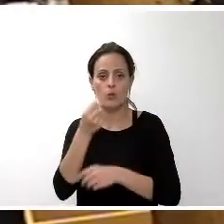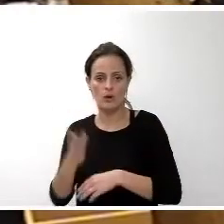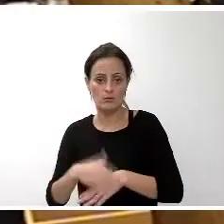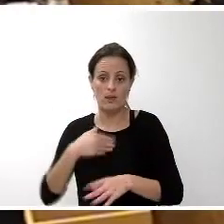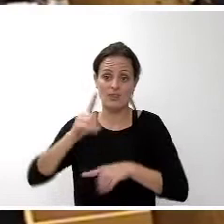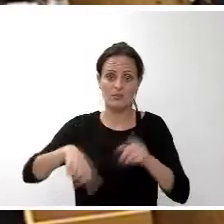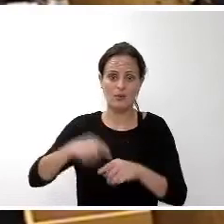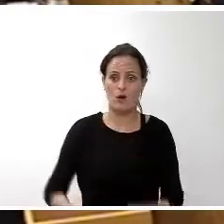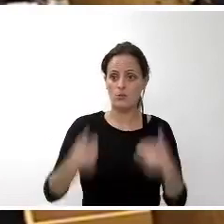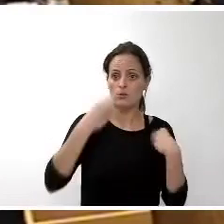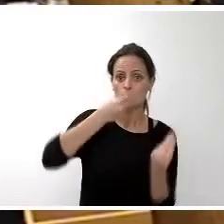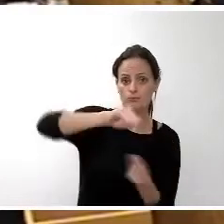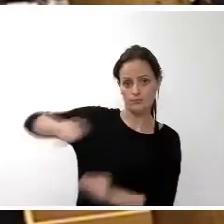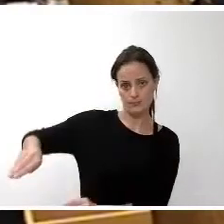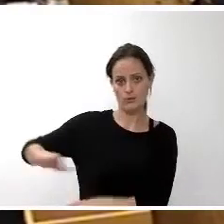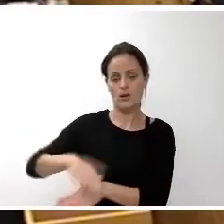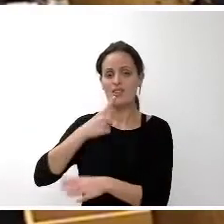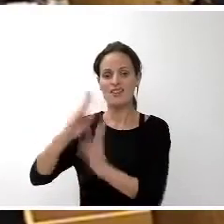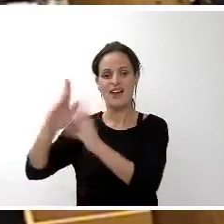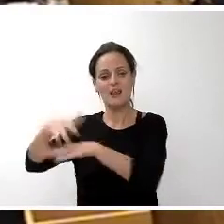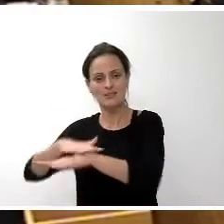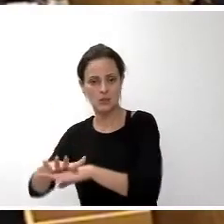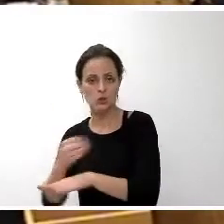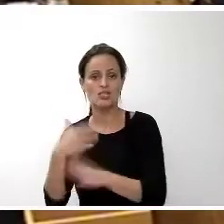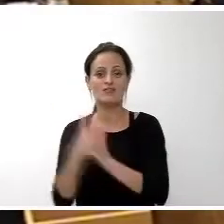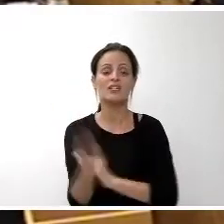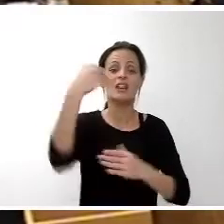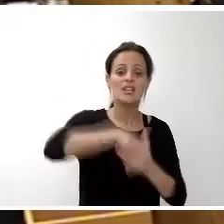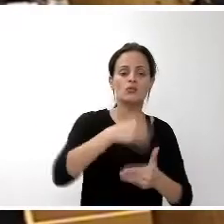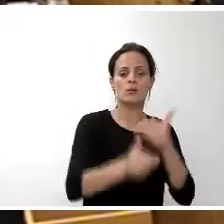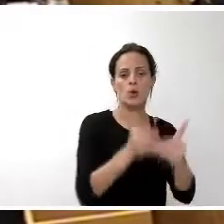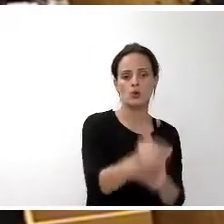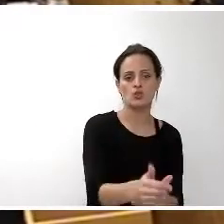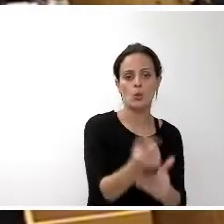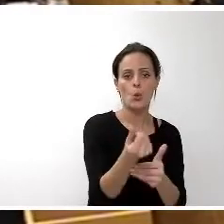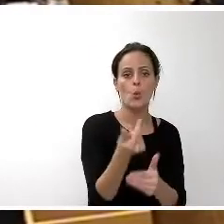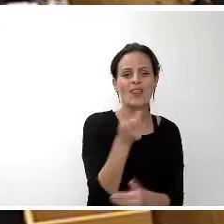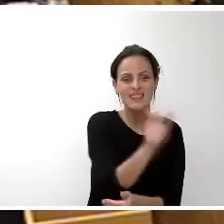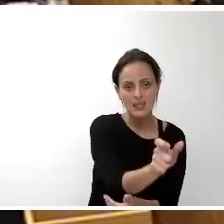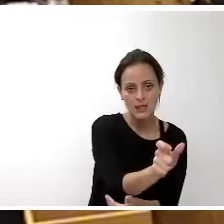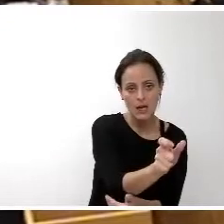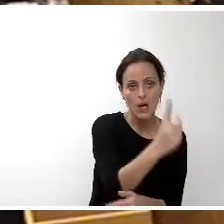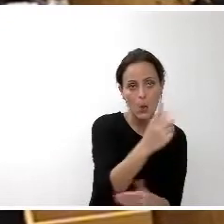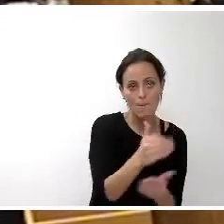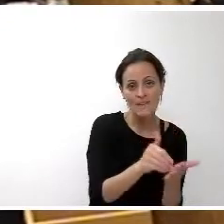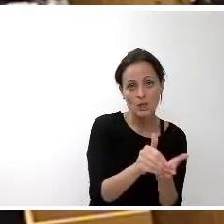de dirección facultativa. Es decir, dentro de ese proceso la cuantía que había para la obra era 1